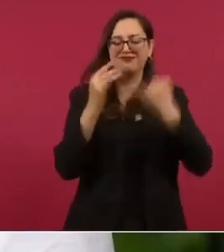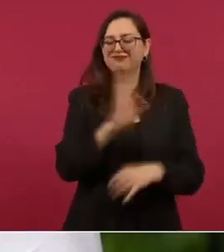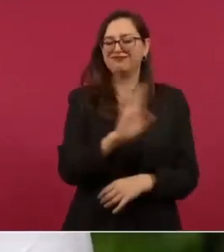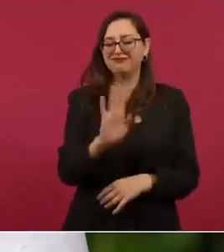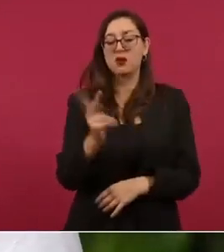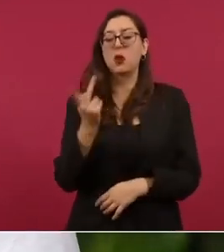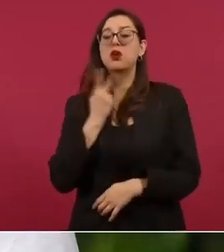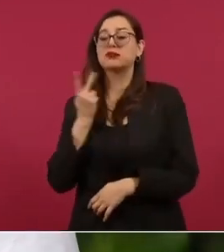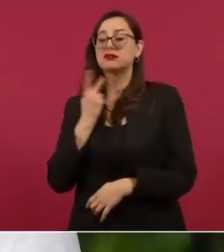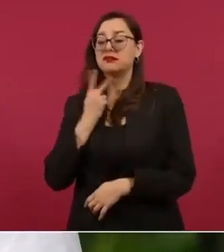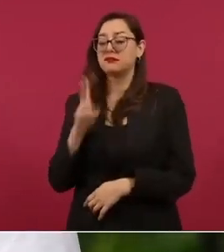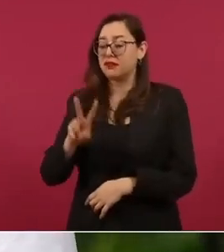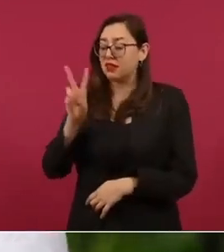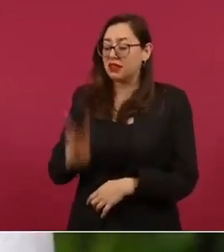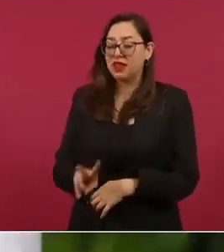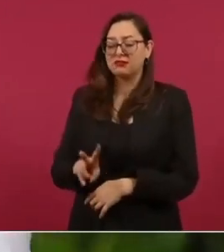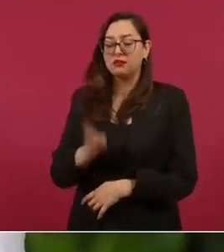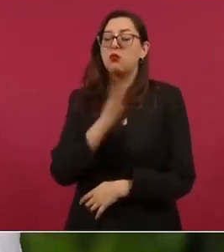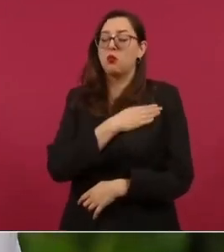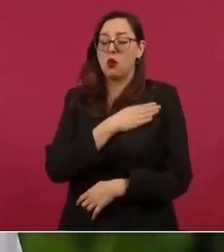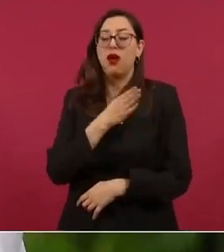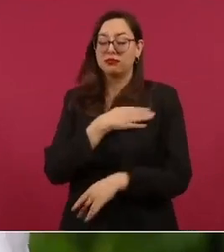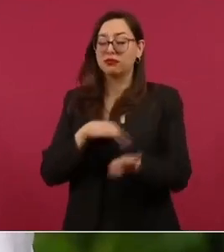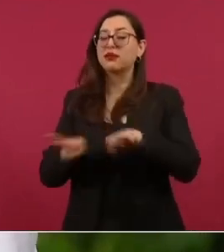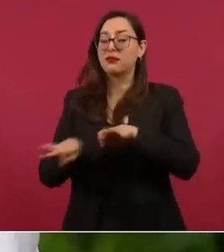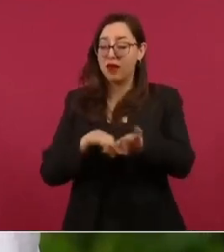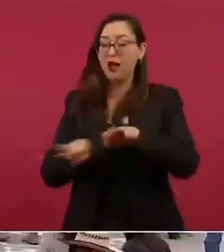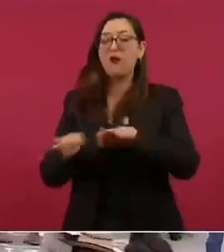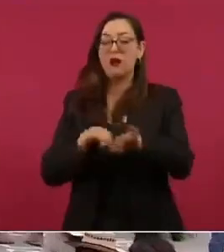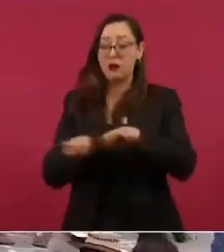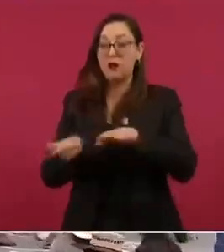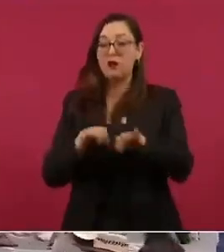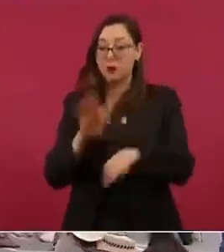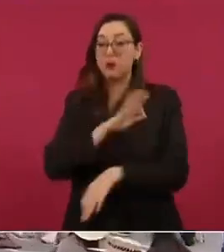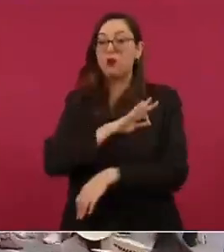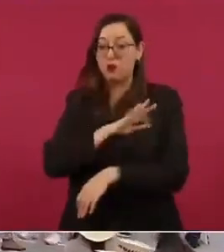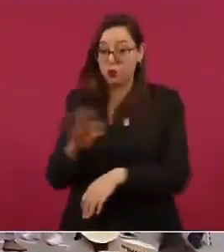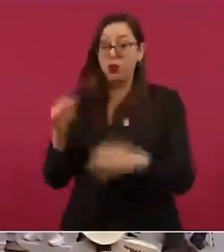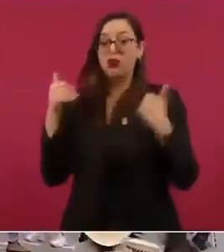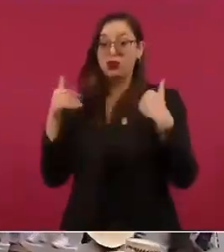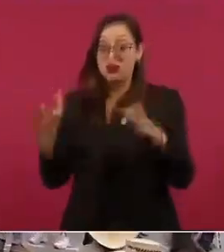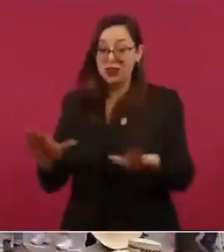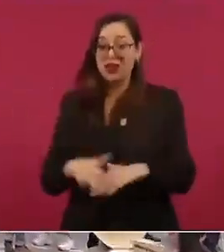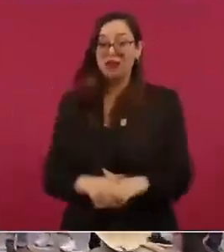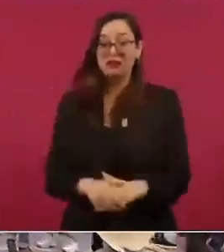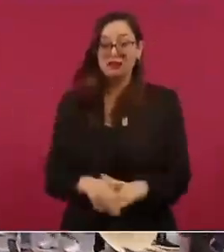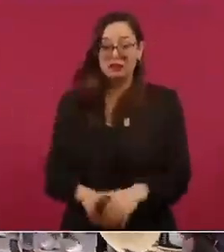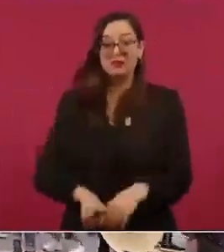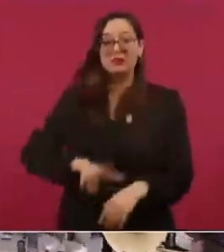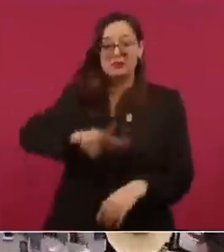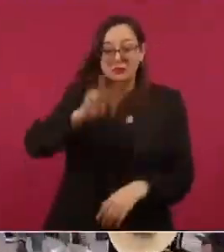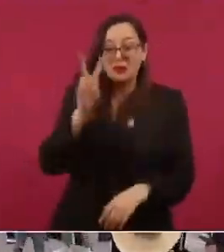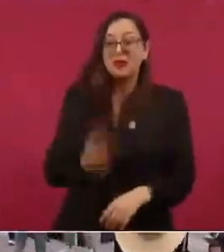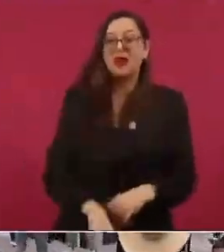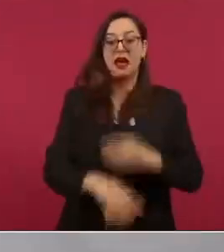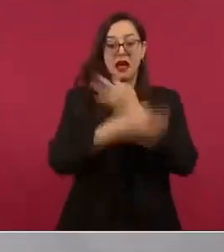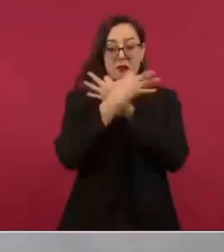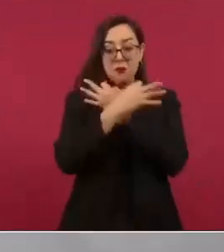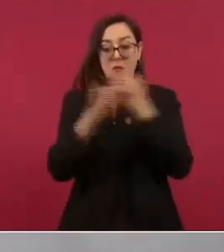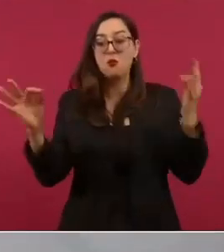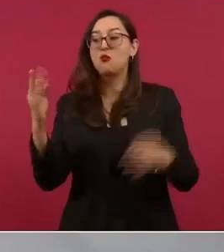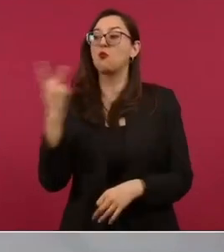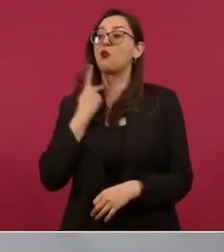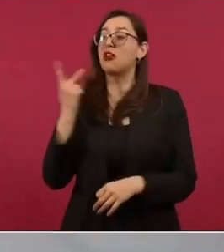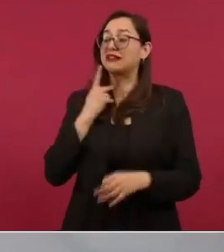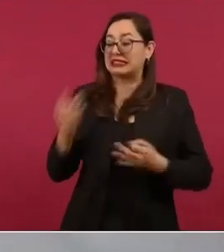jerarquía espiritual que se escuche bien y que se escuche lejos la auténtica